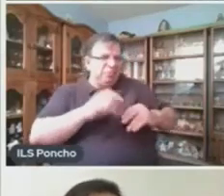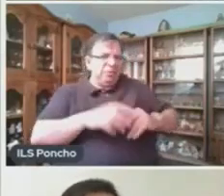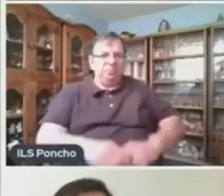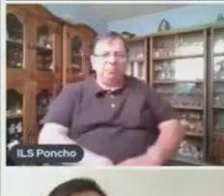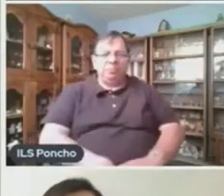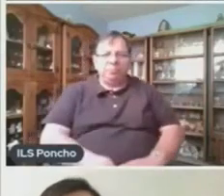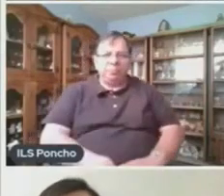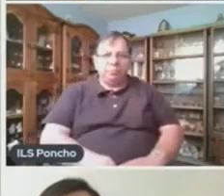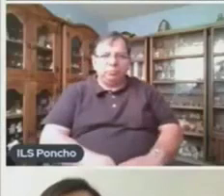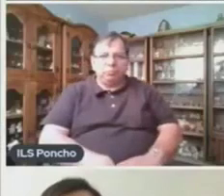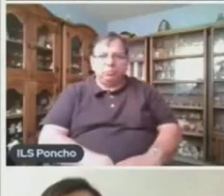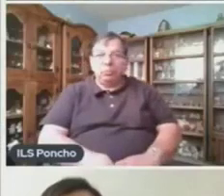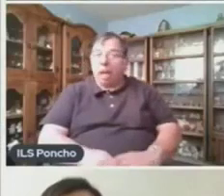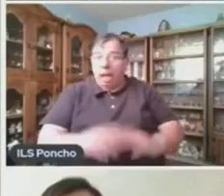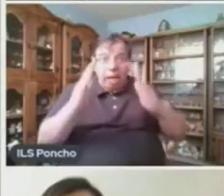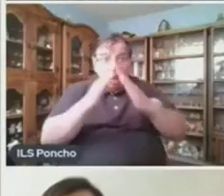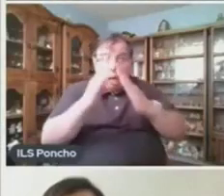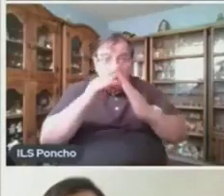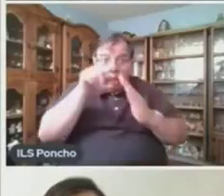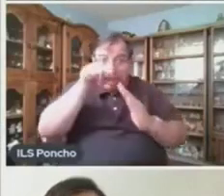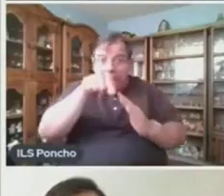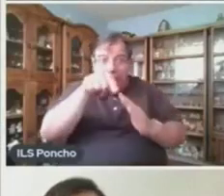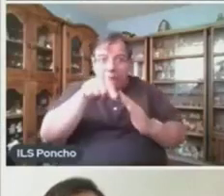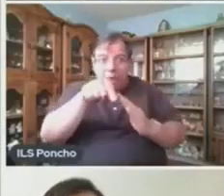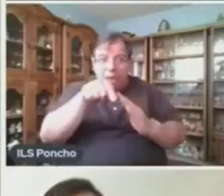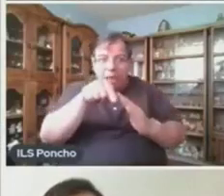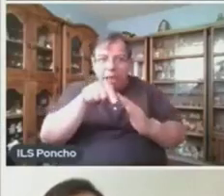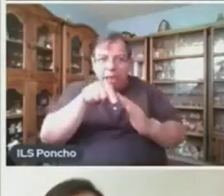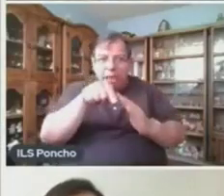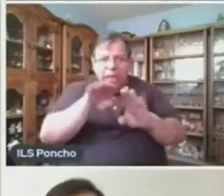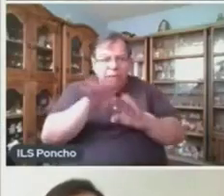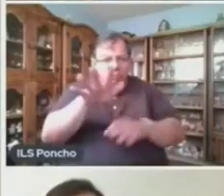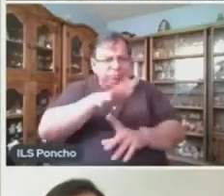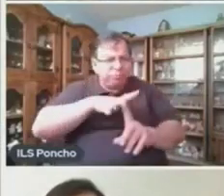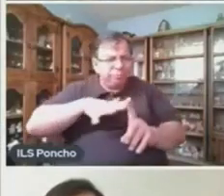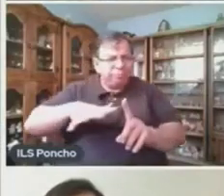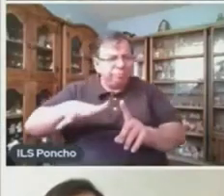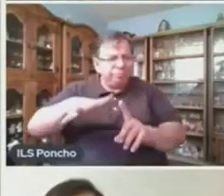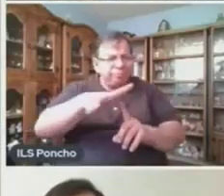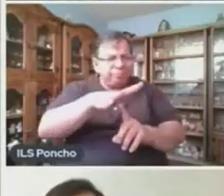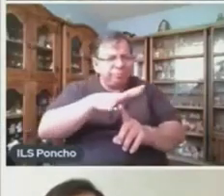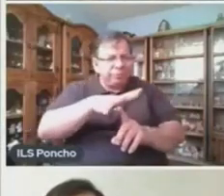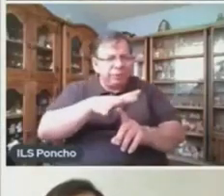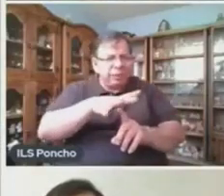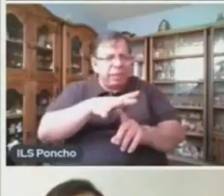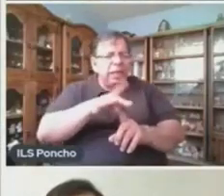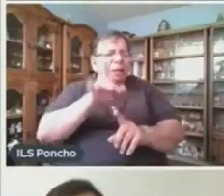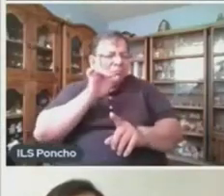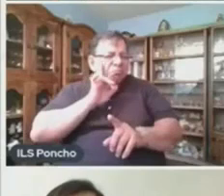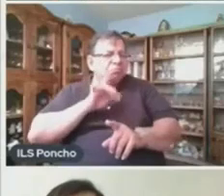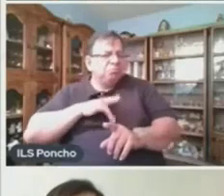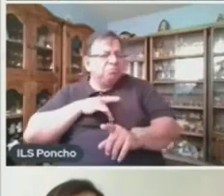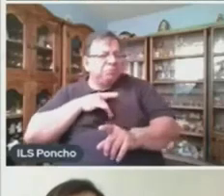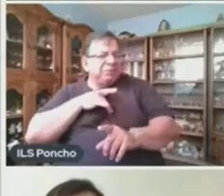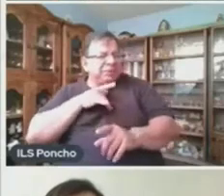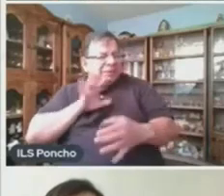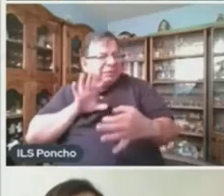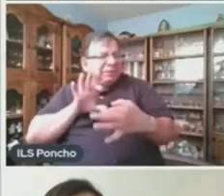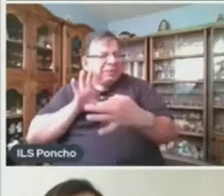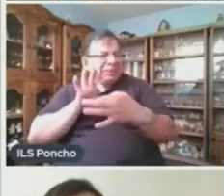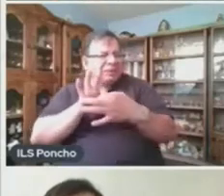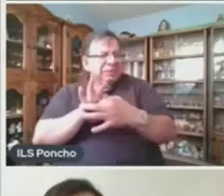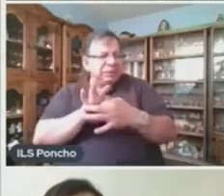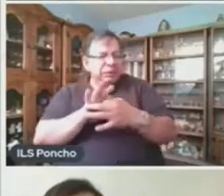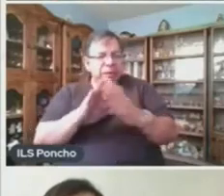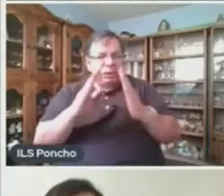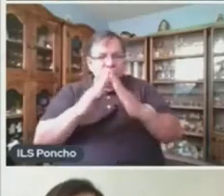Donde era su nuevo hogar Tenía mucho que ver En cómo ella Se sentía La parte